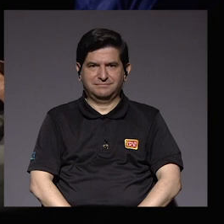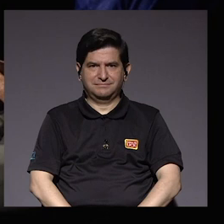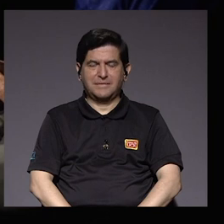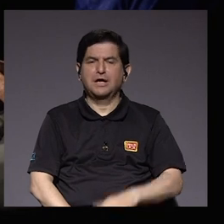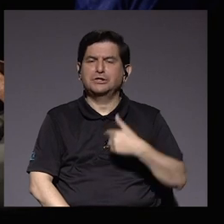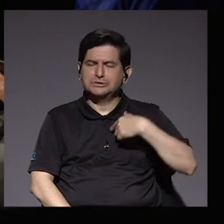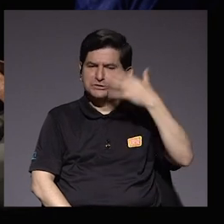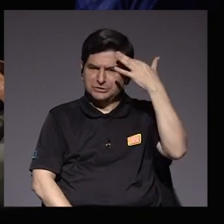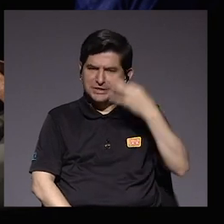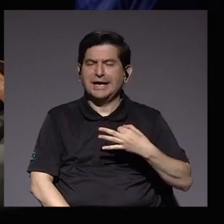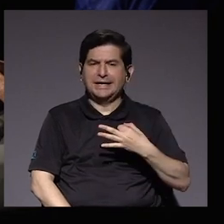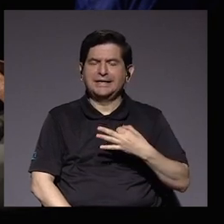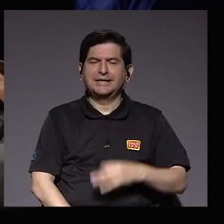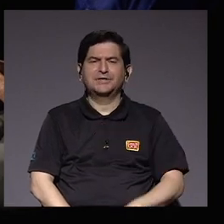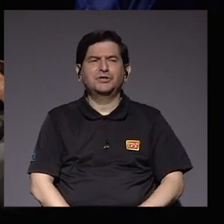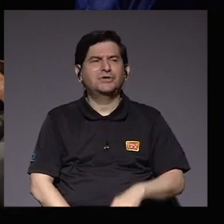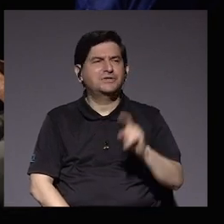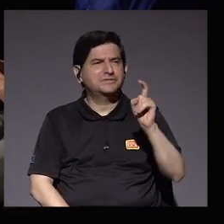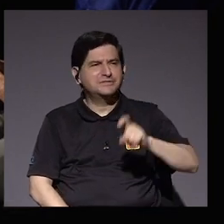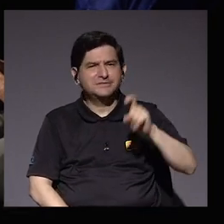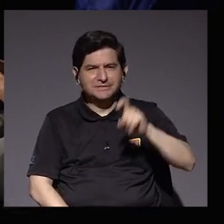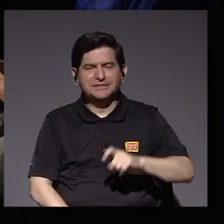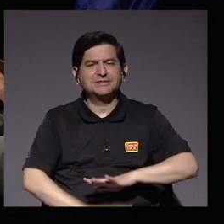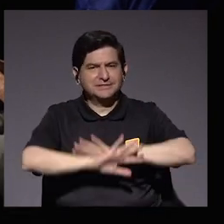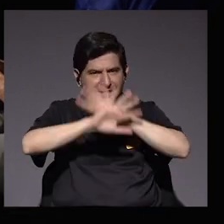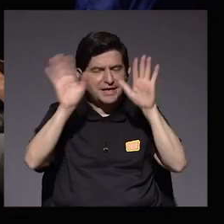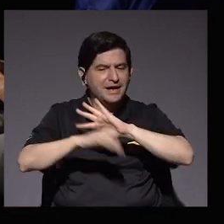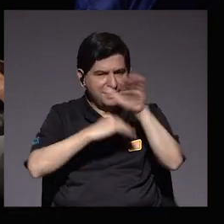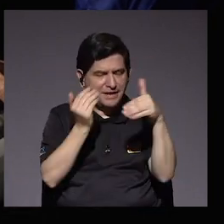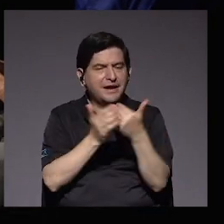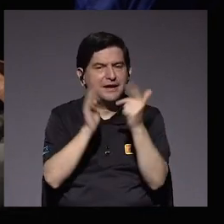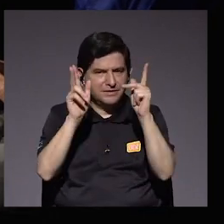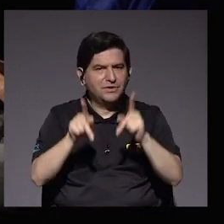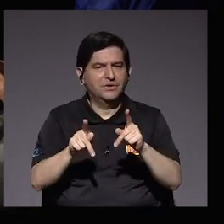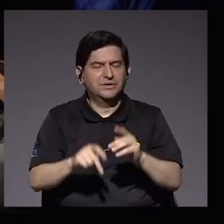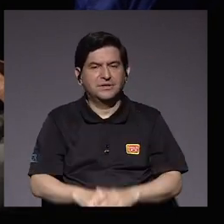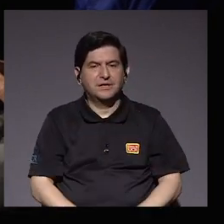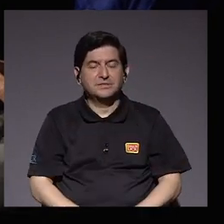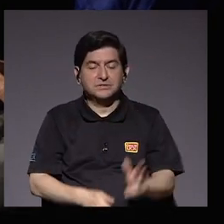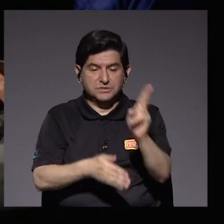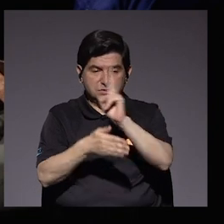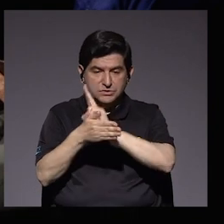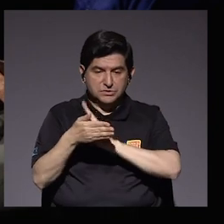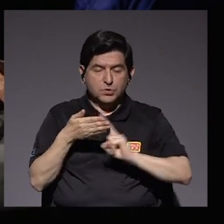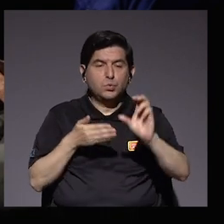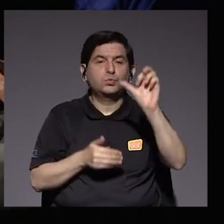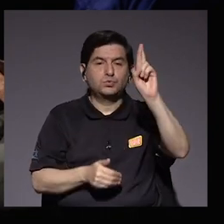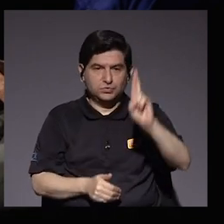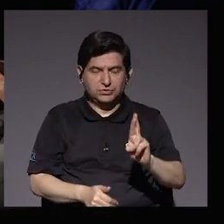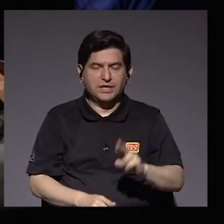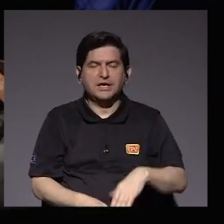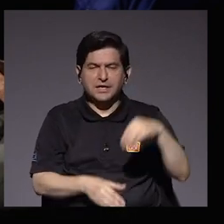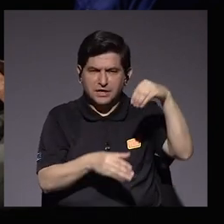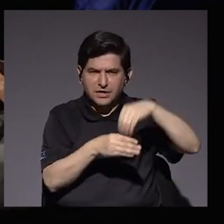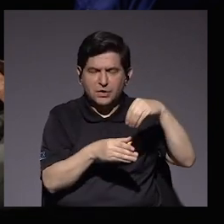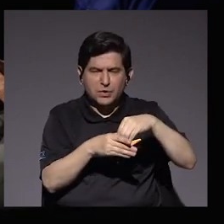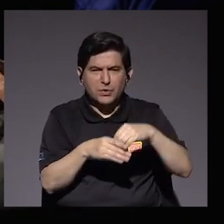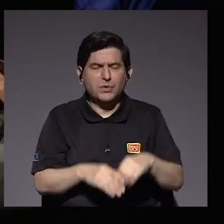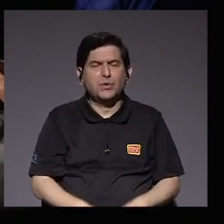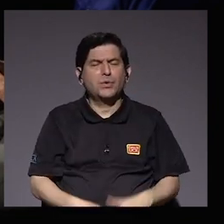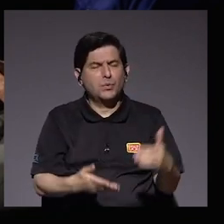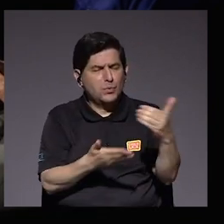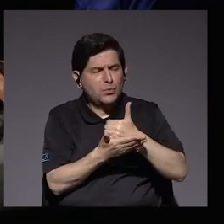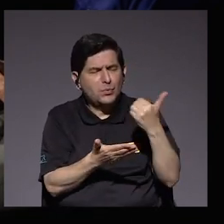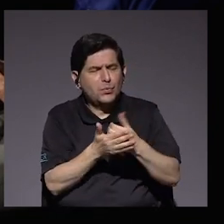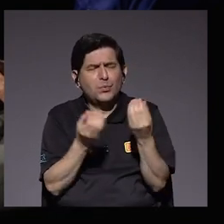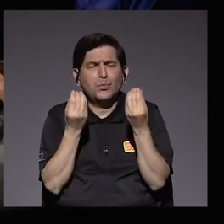sí creo que debería ser claro para todo el mundo que la Universidad de Costa Rica ha invertido